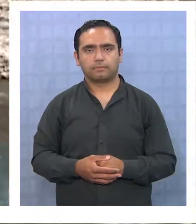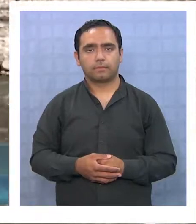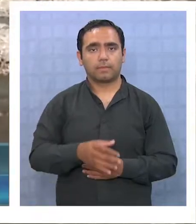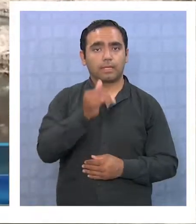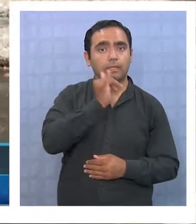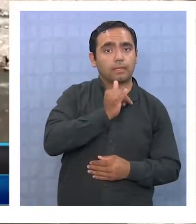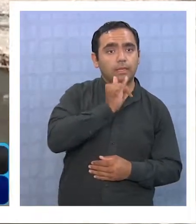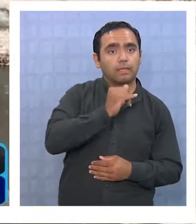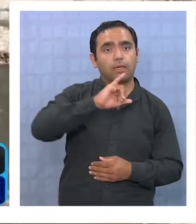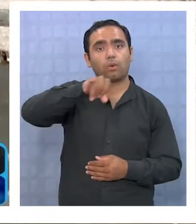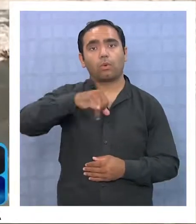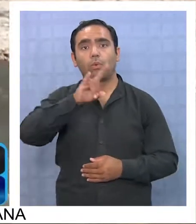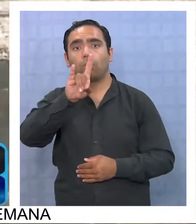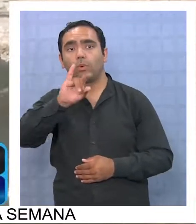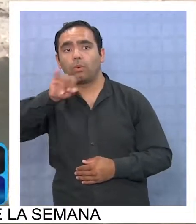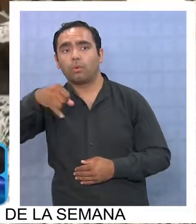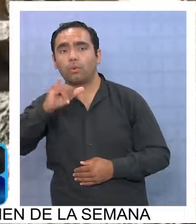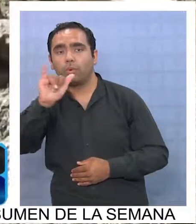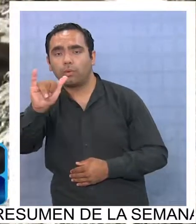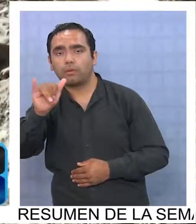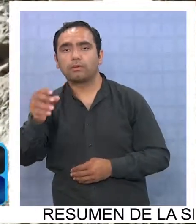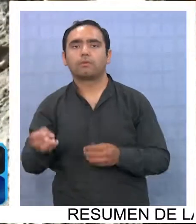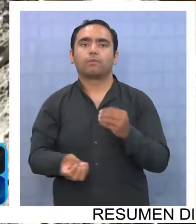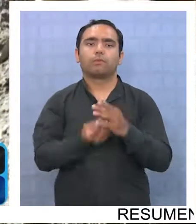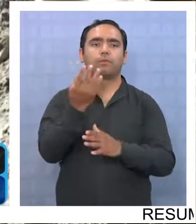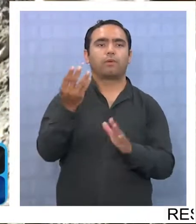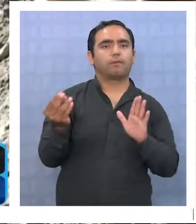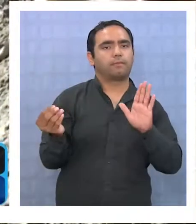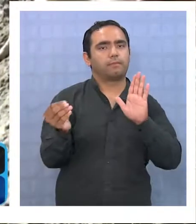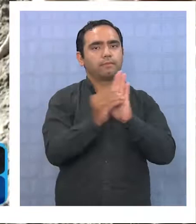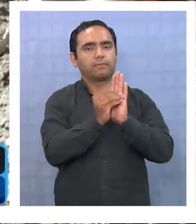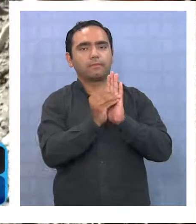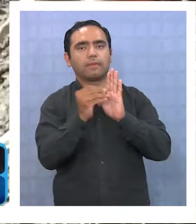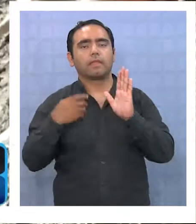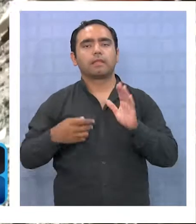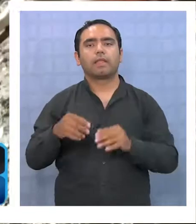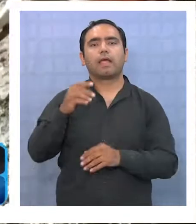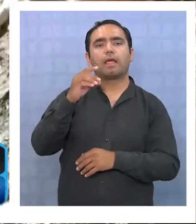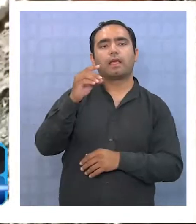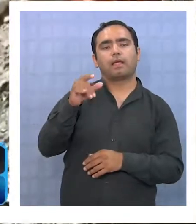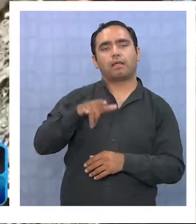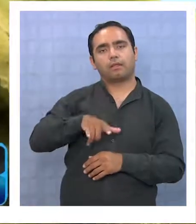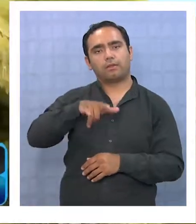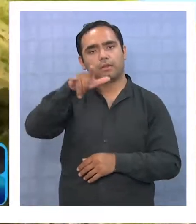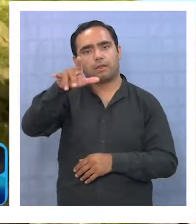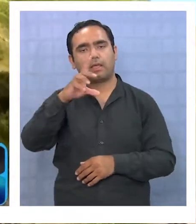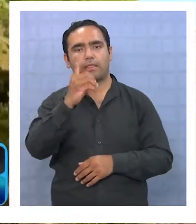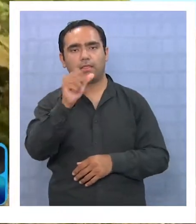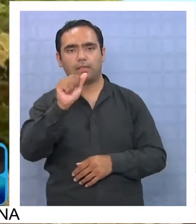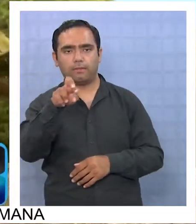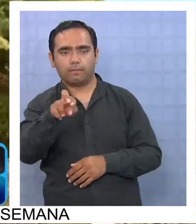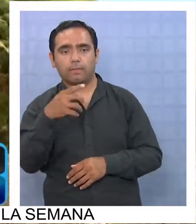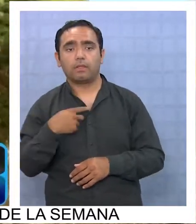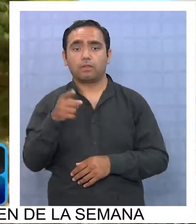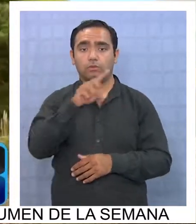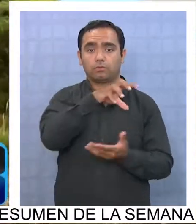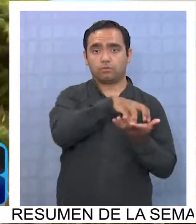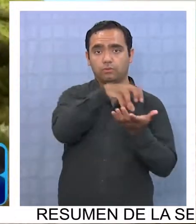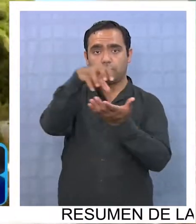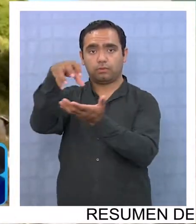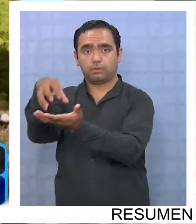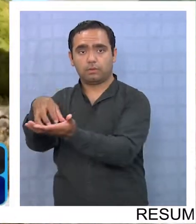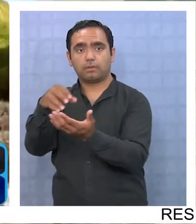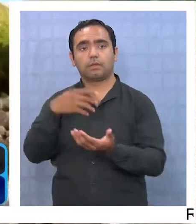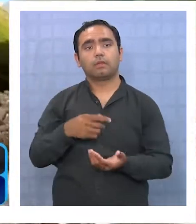De Iquique a Jujuy, en menos de una hora, es la nueva oferta de la aerolínea chilena DAP. La empresa dispuso un vuelo directo entre ambas ciudades